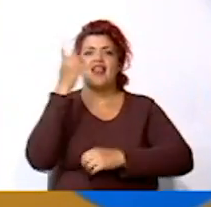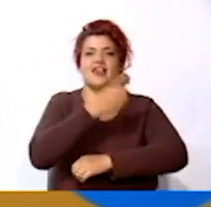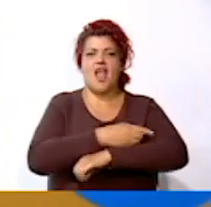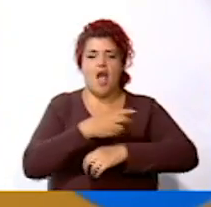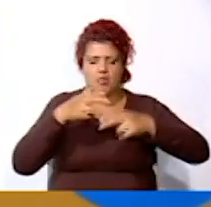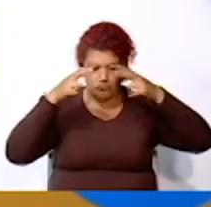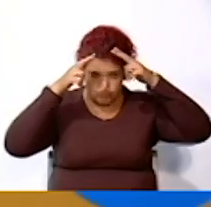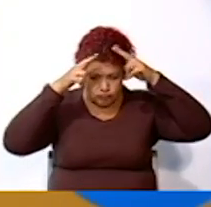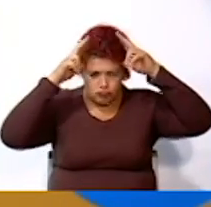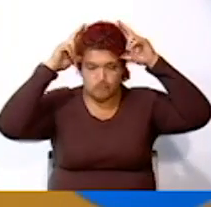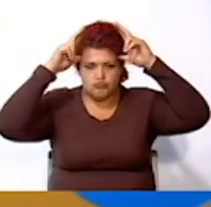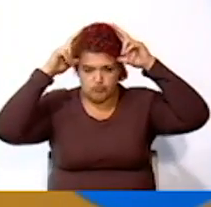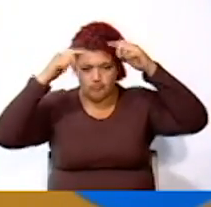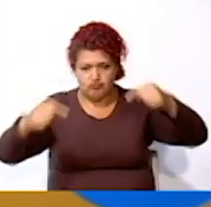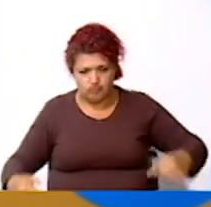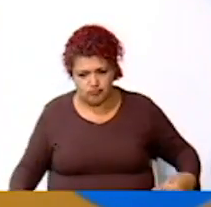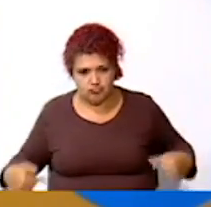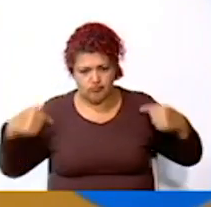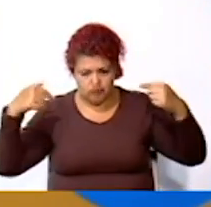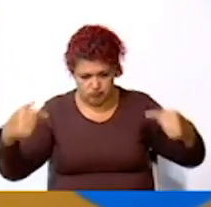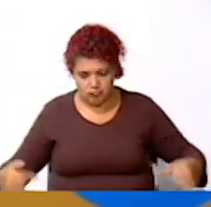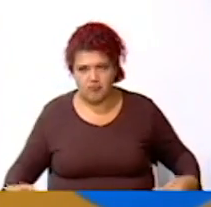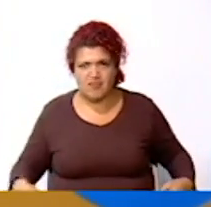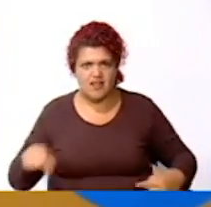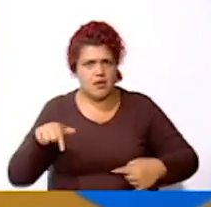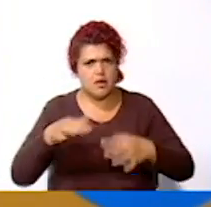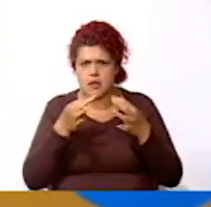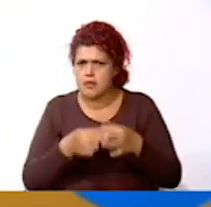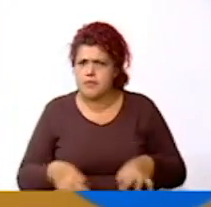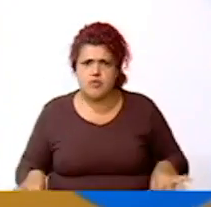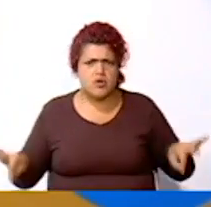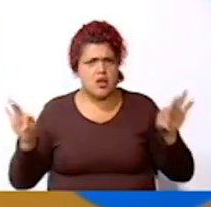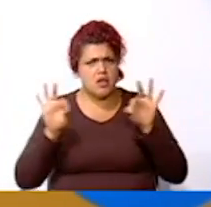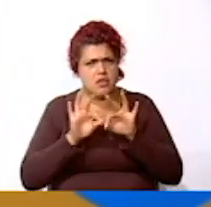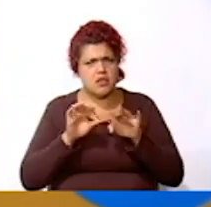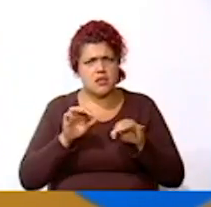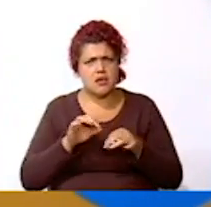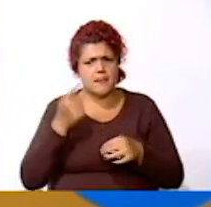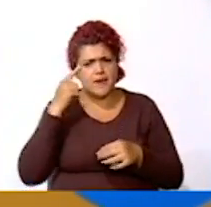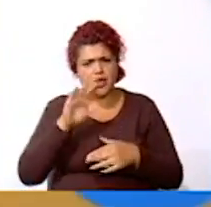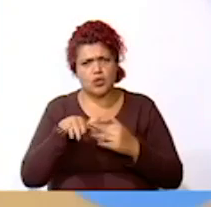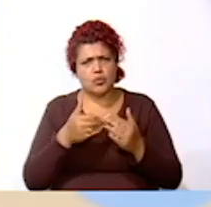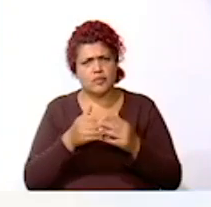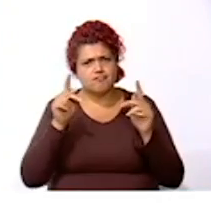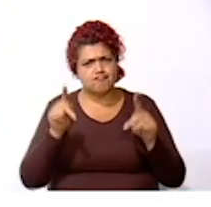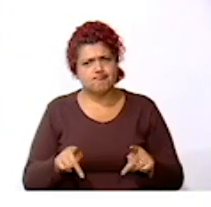bolleo Importantísimo para toda la población Vamos a ver esta cápsula